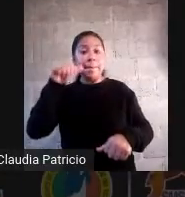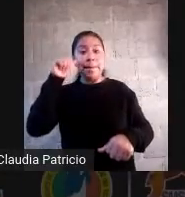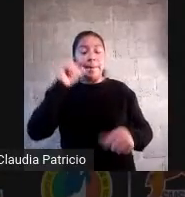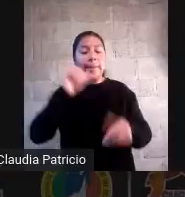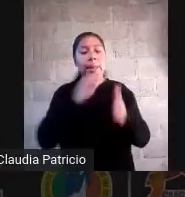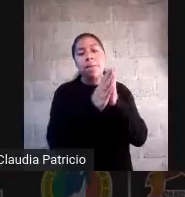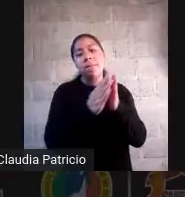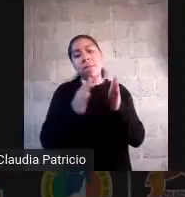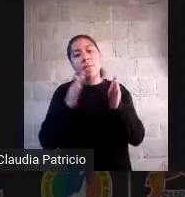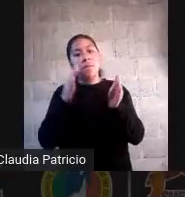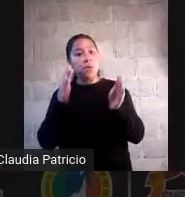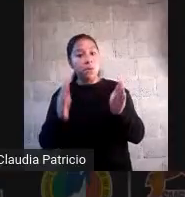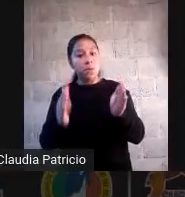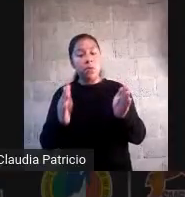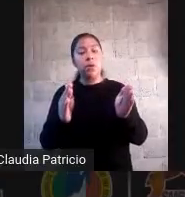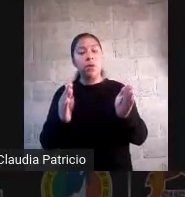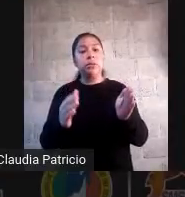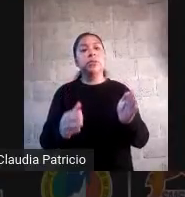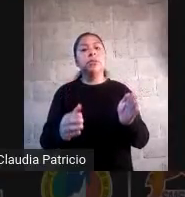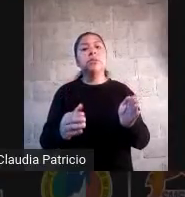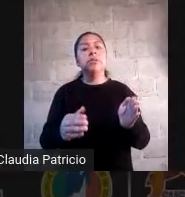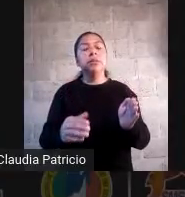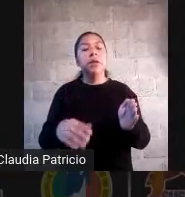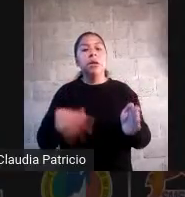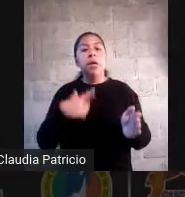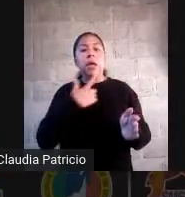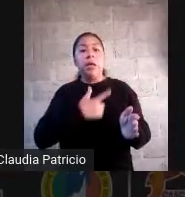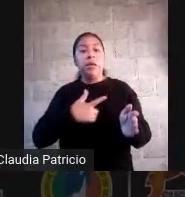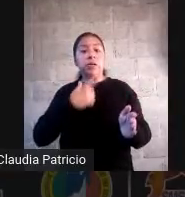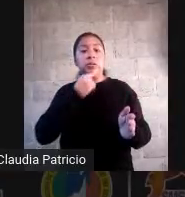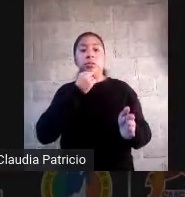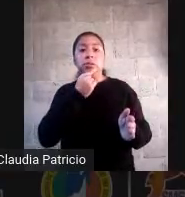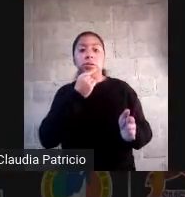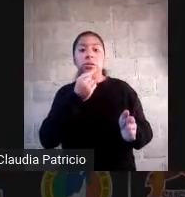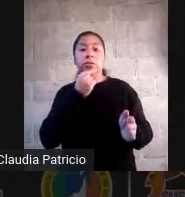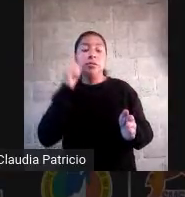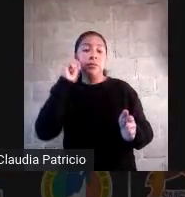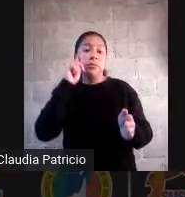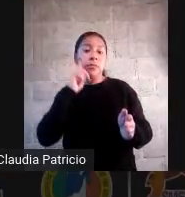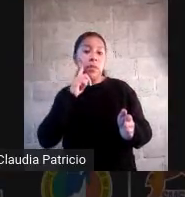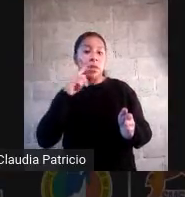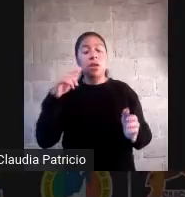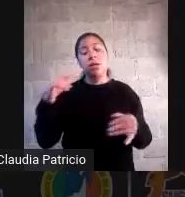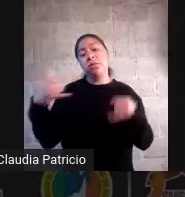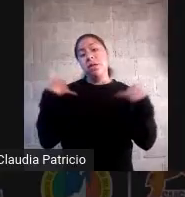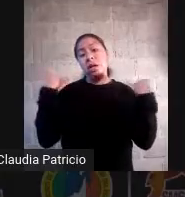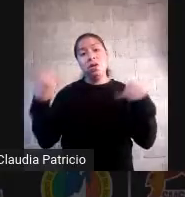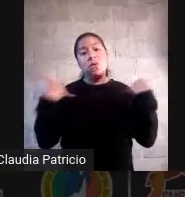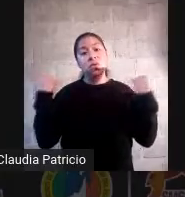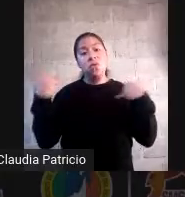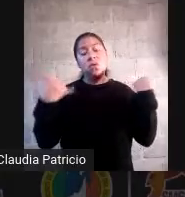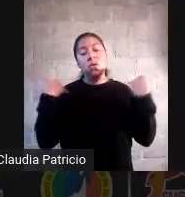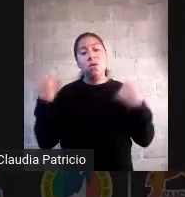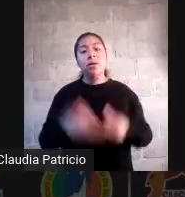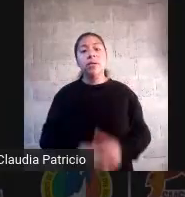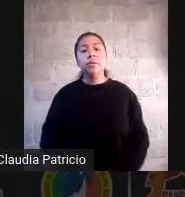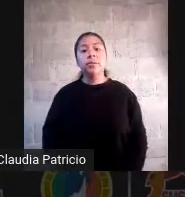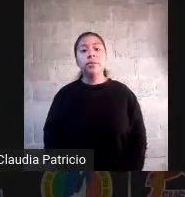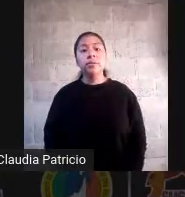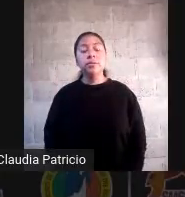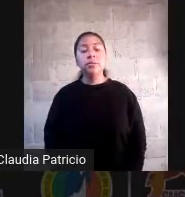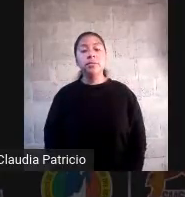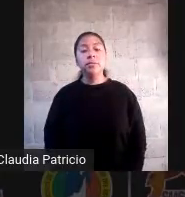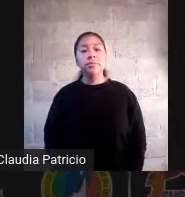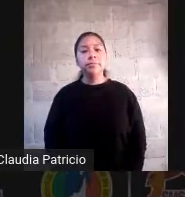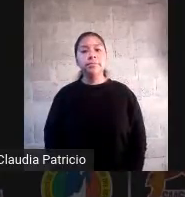interés genuino de los niños y las niñas de los adolescentes sí y digo yo con mucho